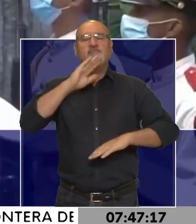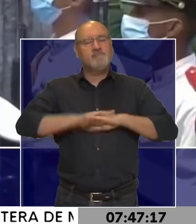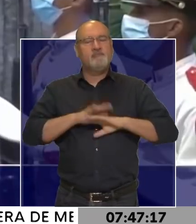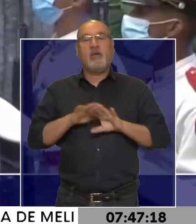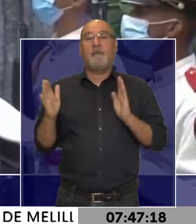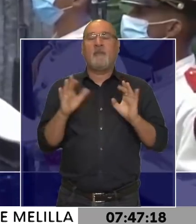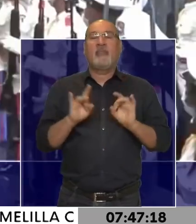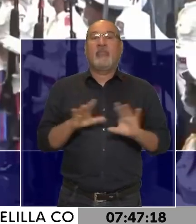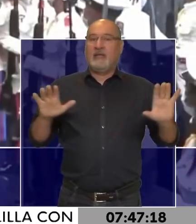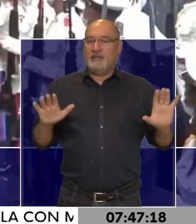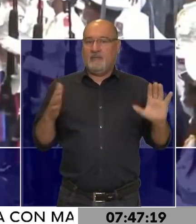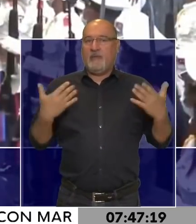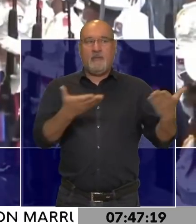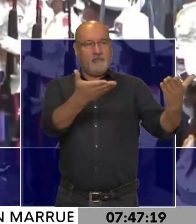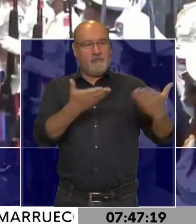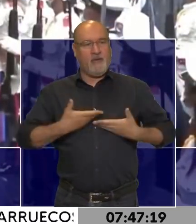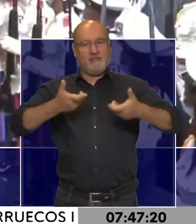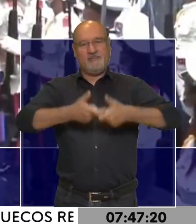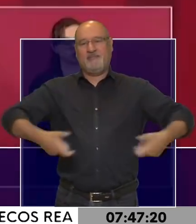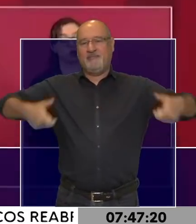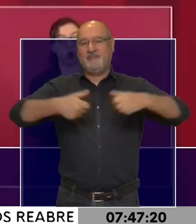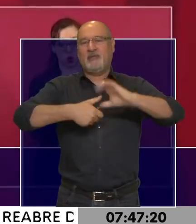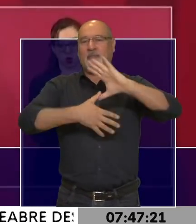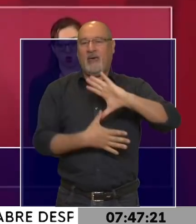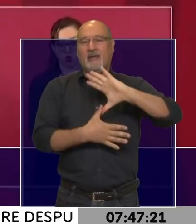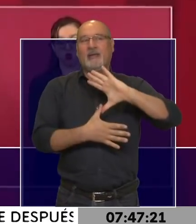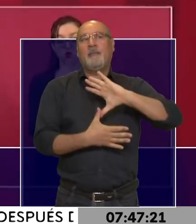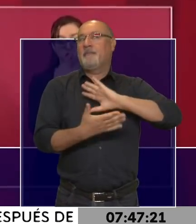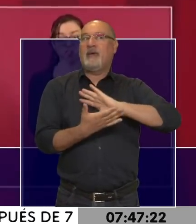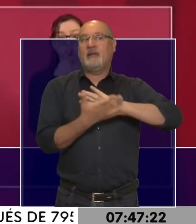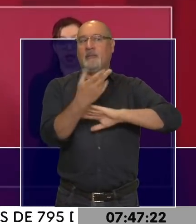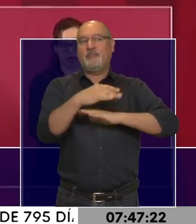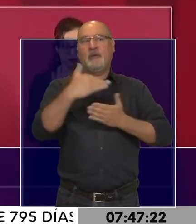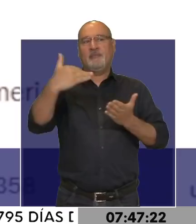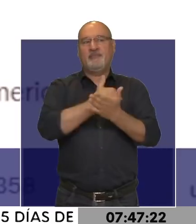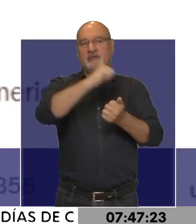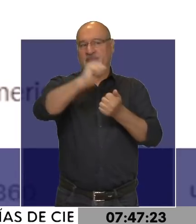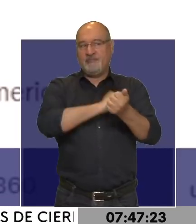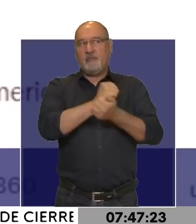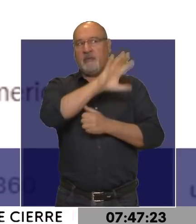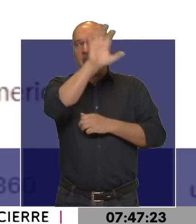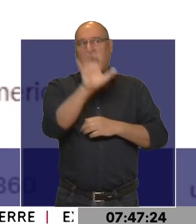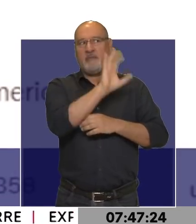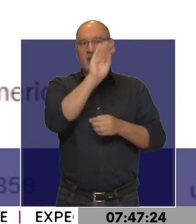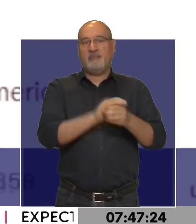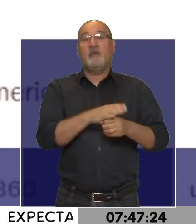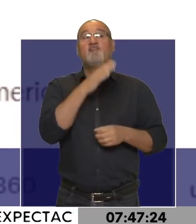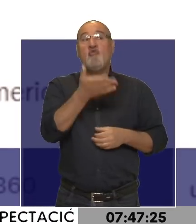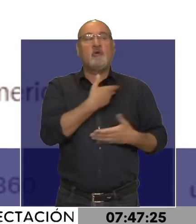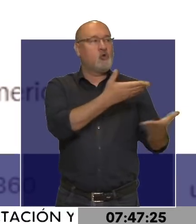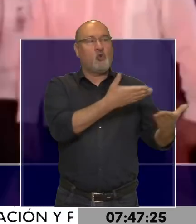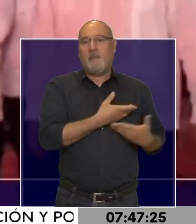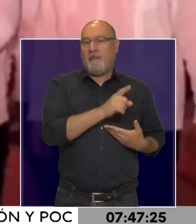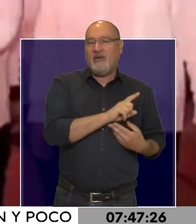Estados Unidos, anfitrión de la Cumbre de las Américas, y que teme un posible boicot entre los Estados miembros por no haber